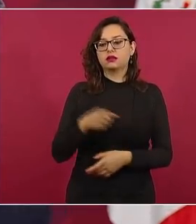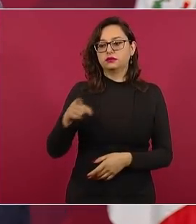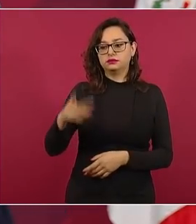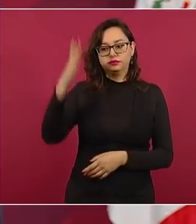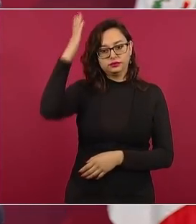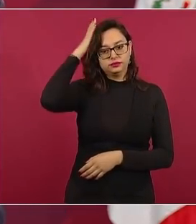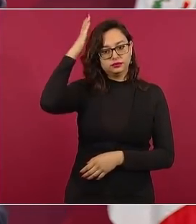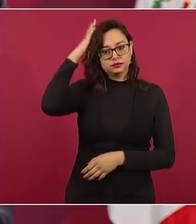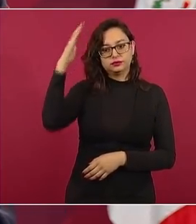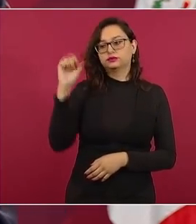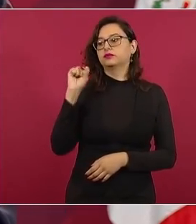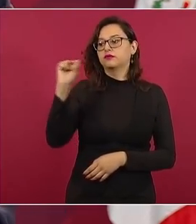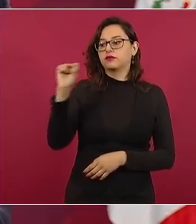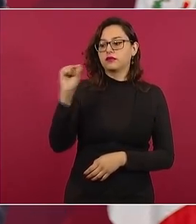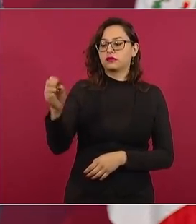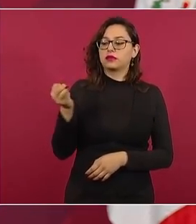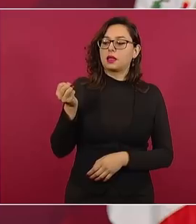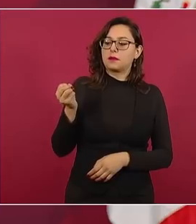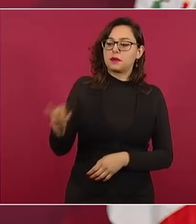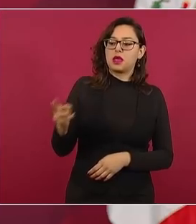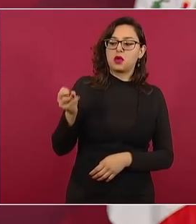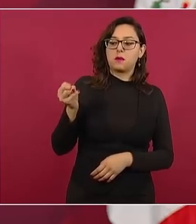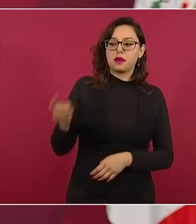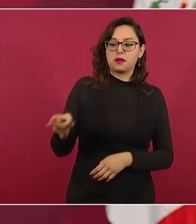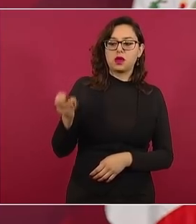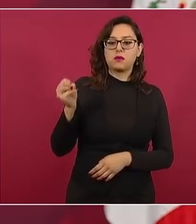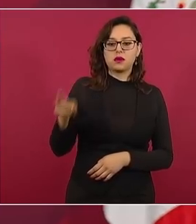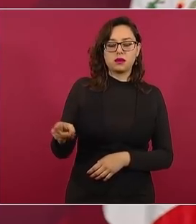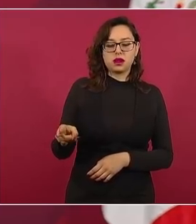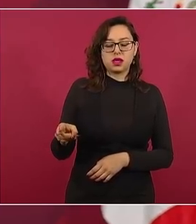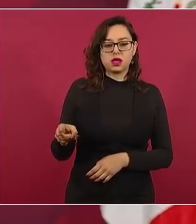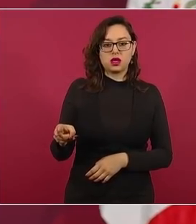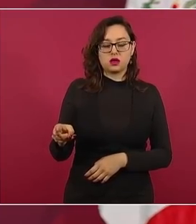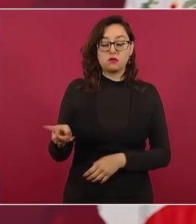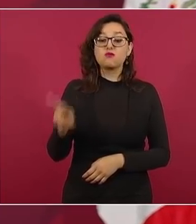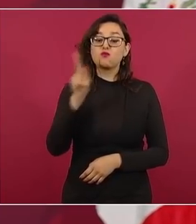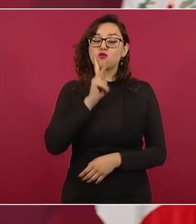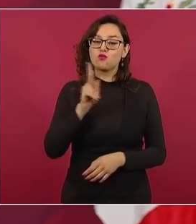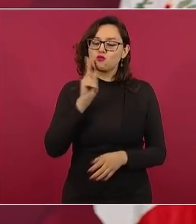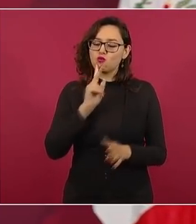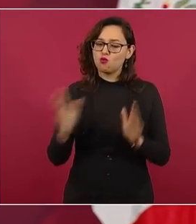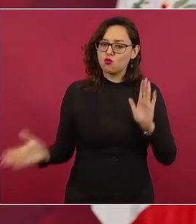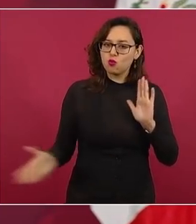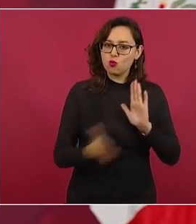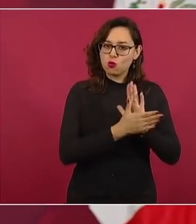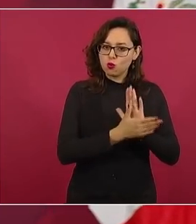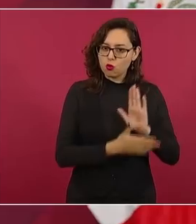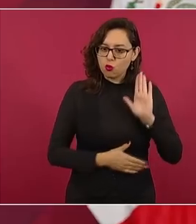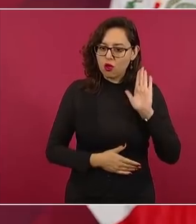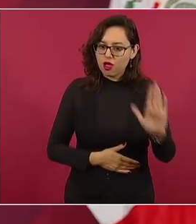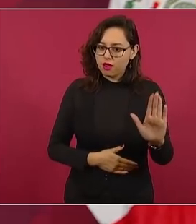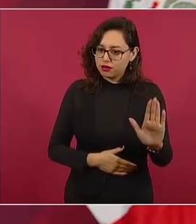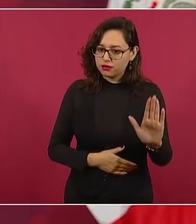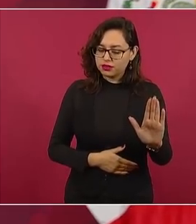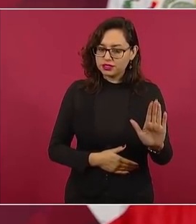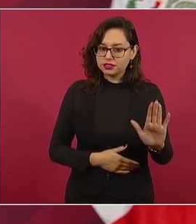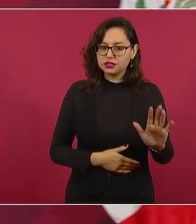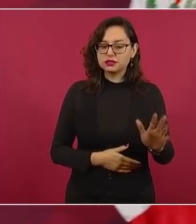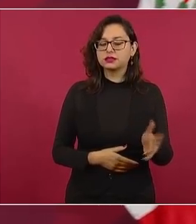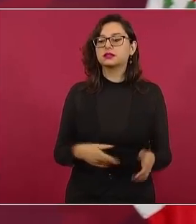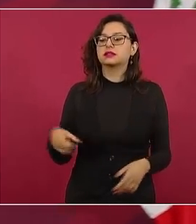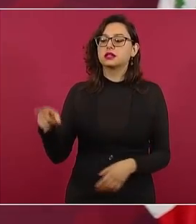dirigentes y a cambio, porque tengo pruebas de lo que estoy diciendo, nos